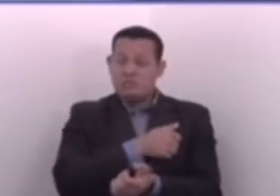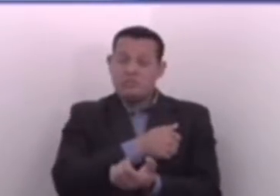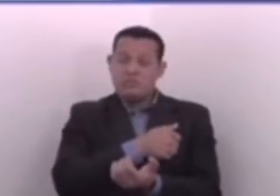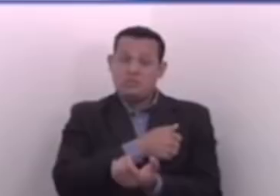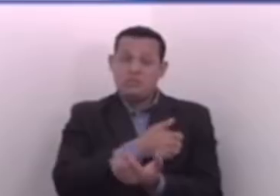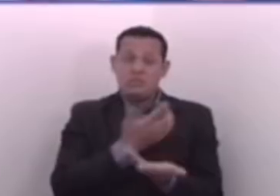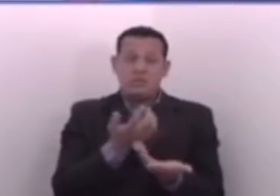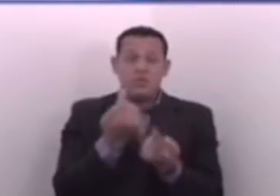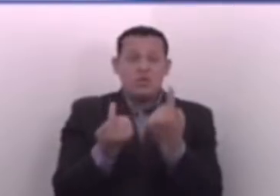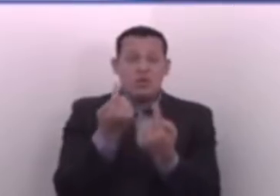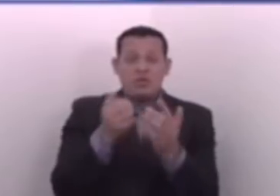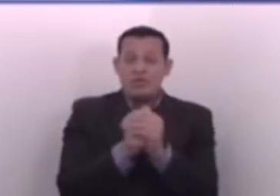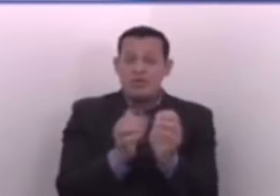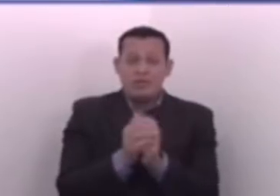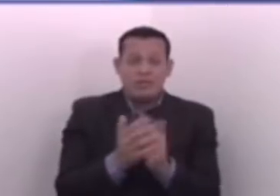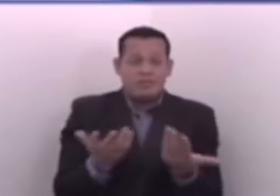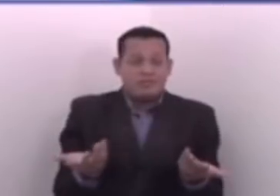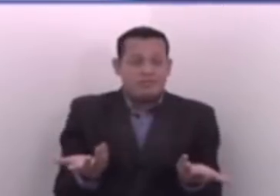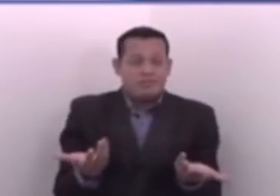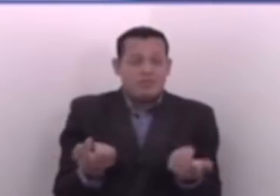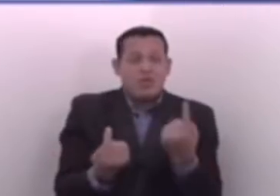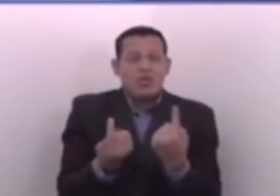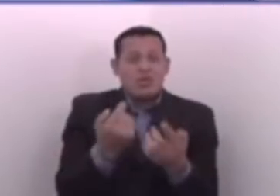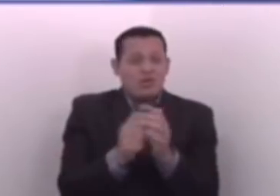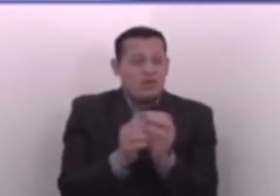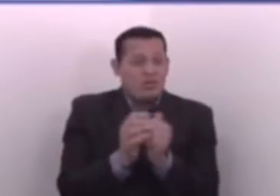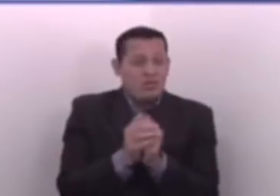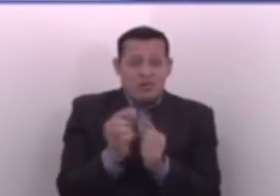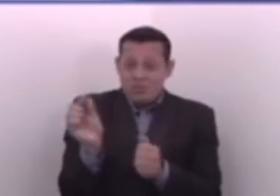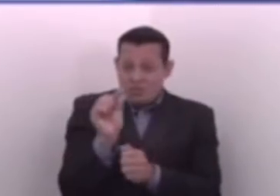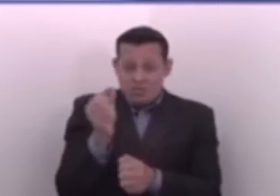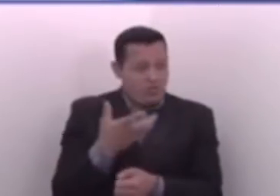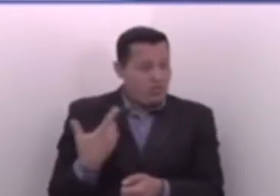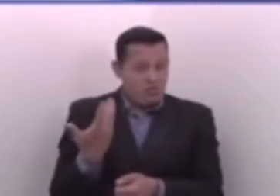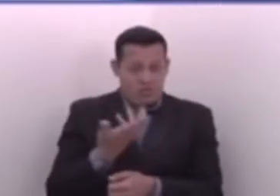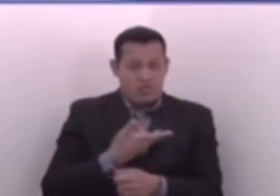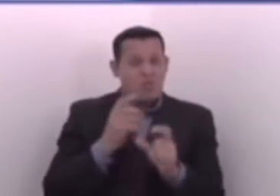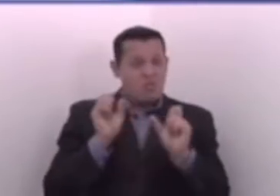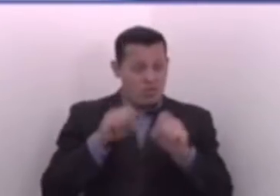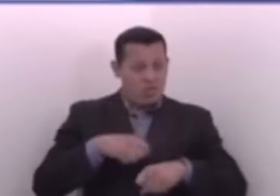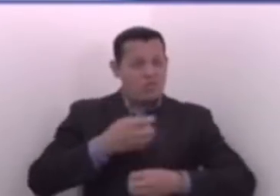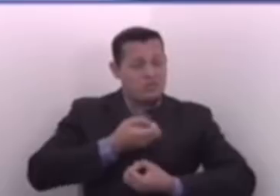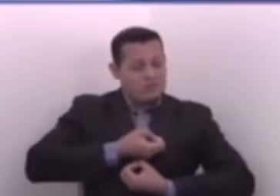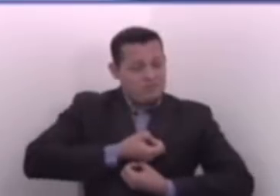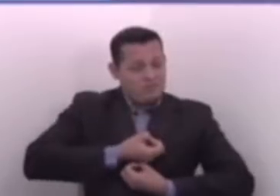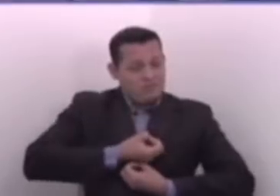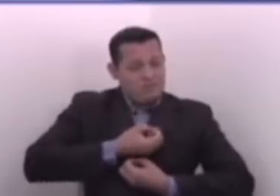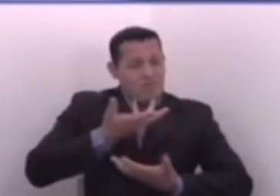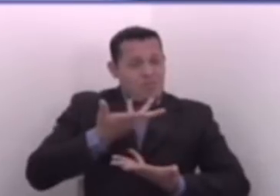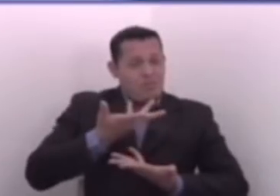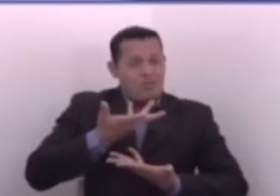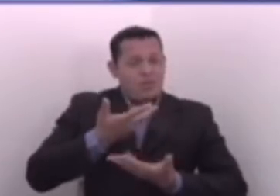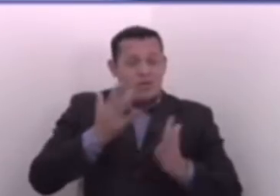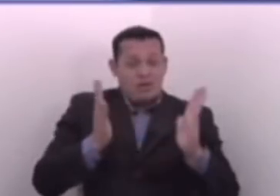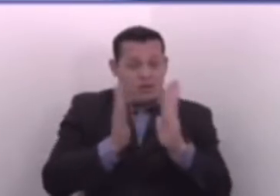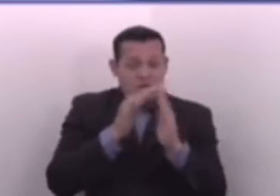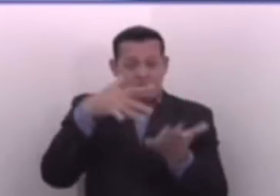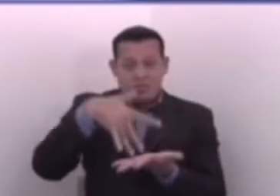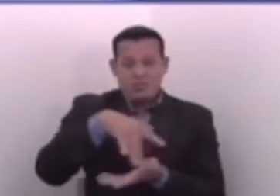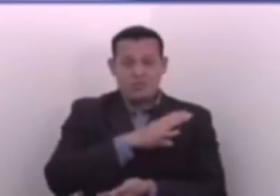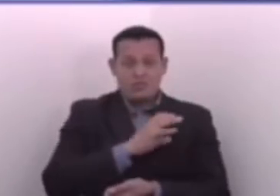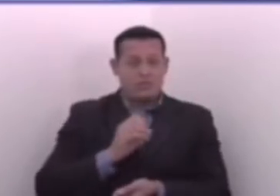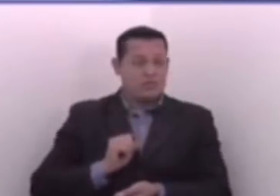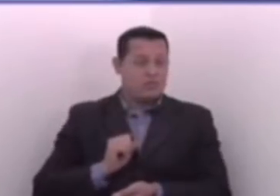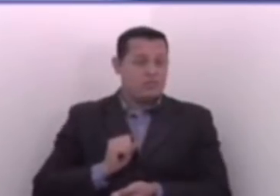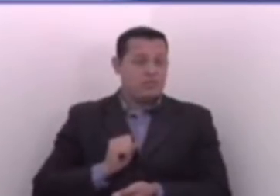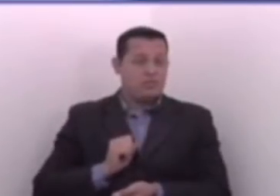¿Cuál es el problema? Permítanos a nosotros también podernos expresar ante el pueblo salvadoreño.